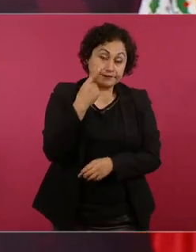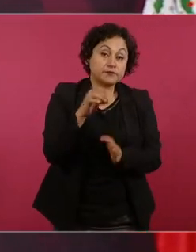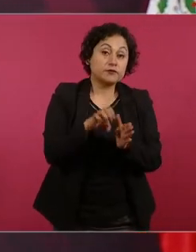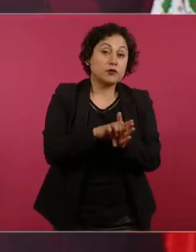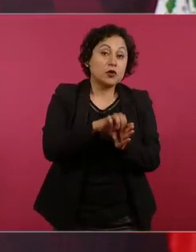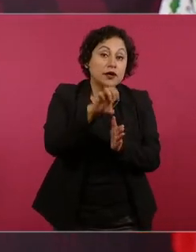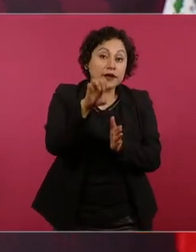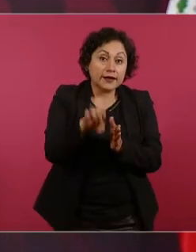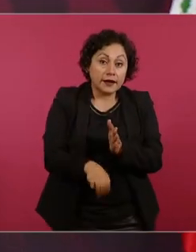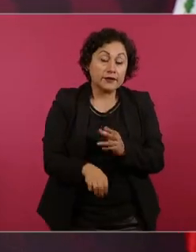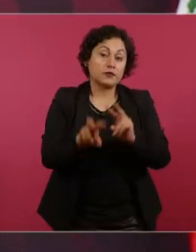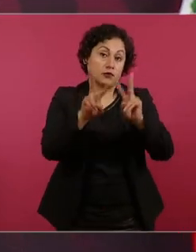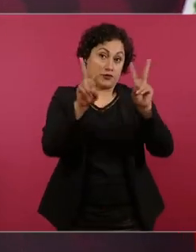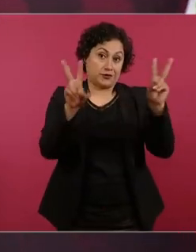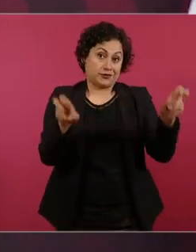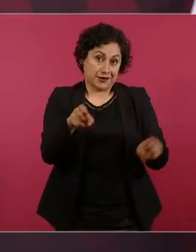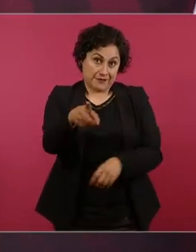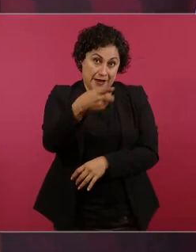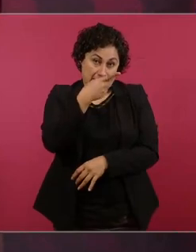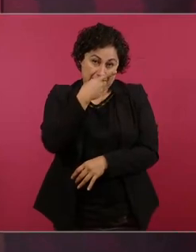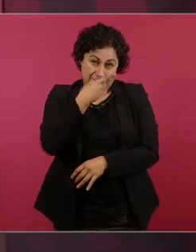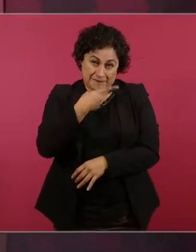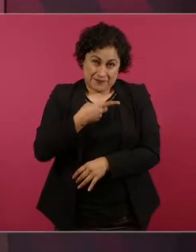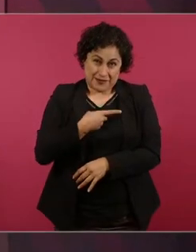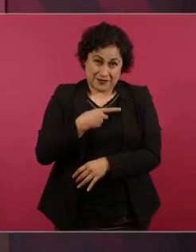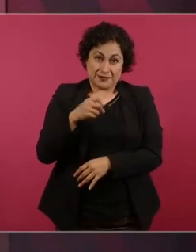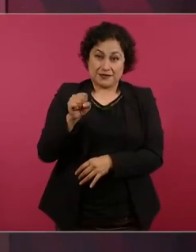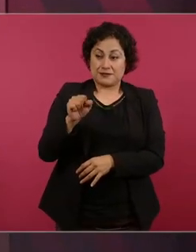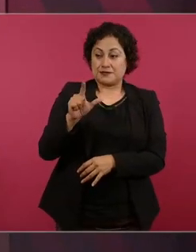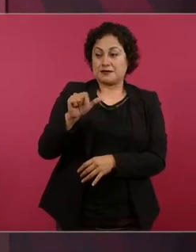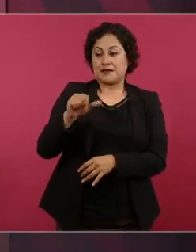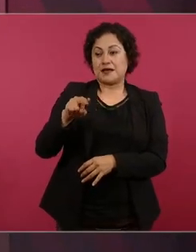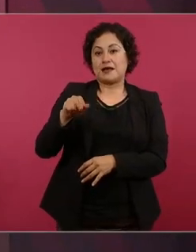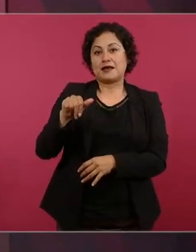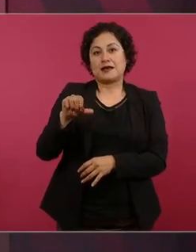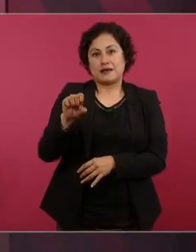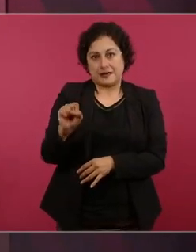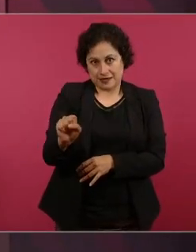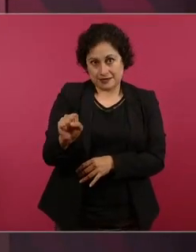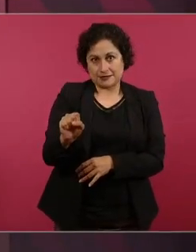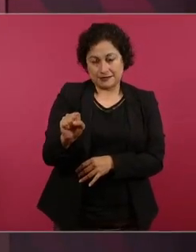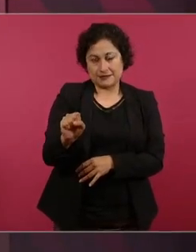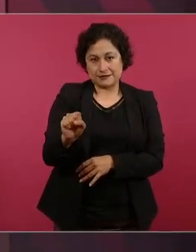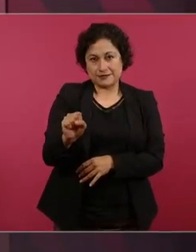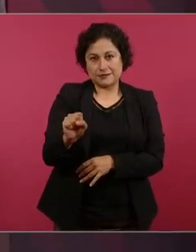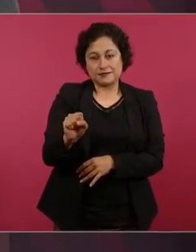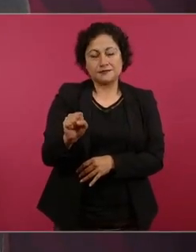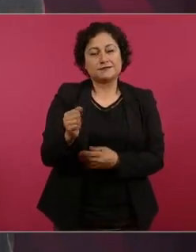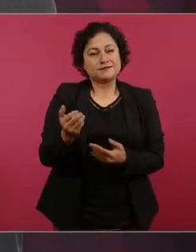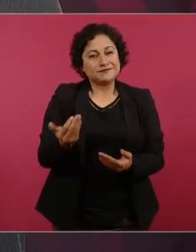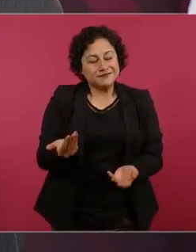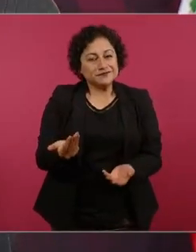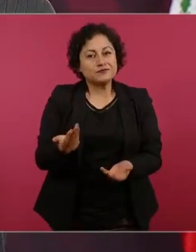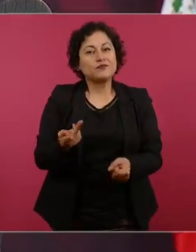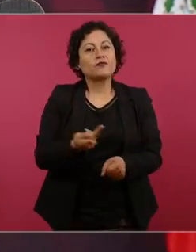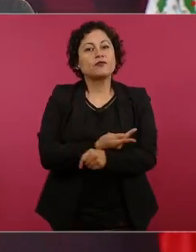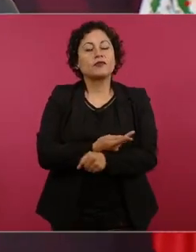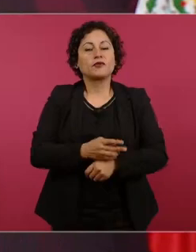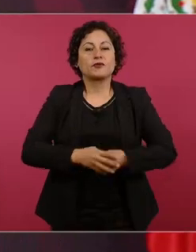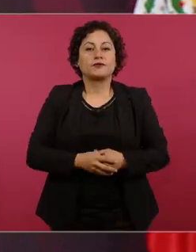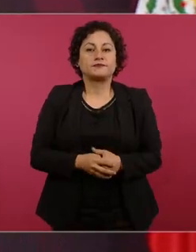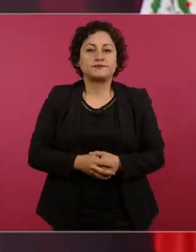Salinas de Pliego Ricardo Salinas Pliego él